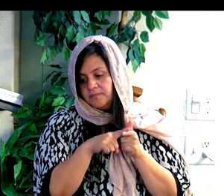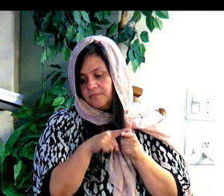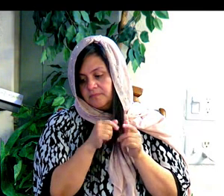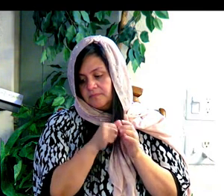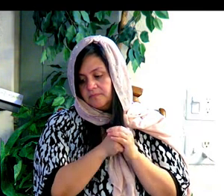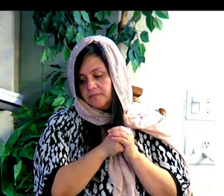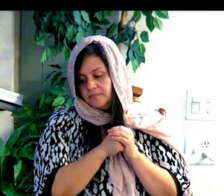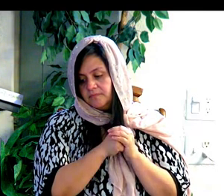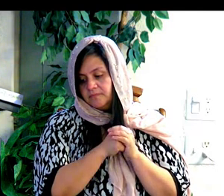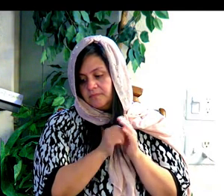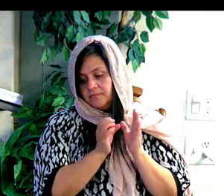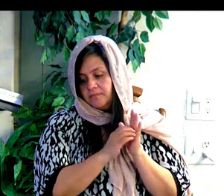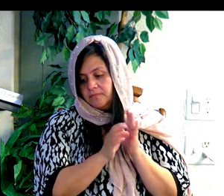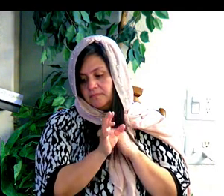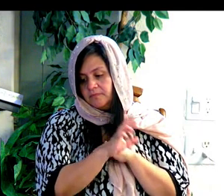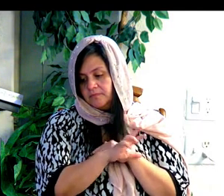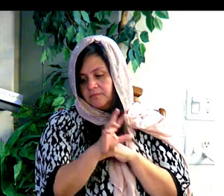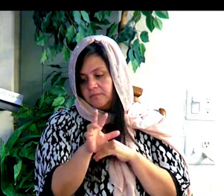en capítulo 33,